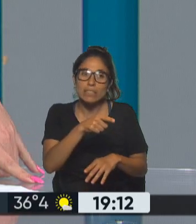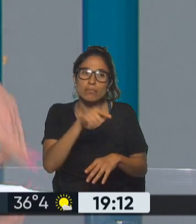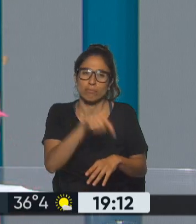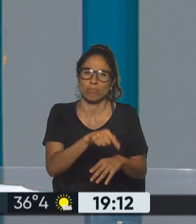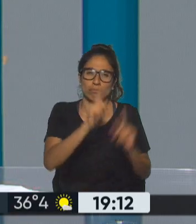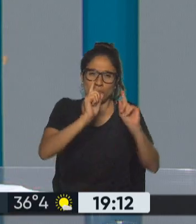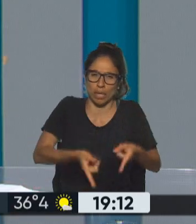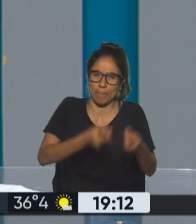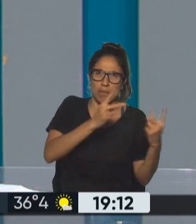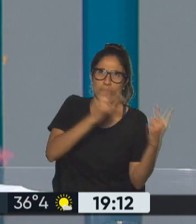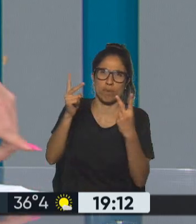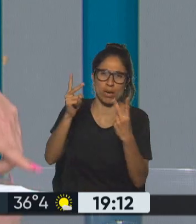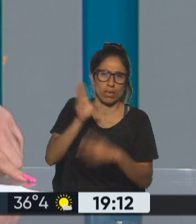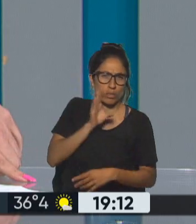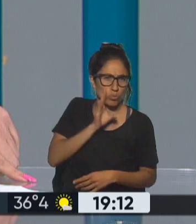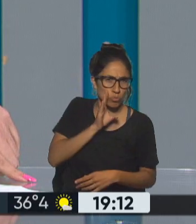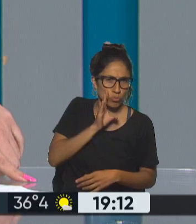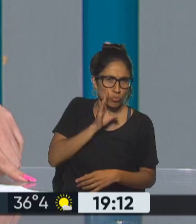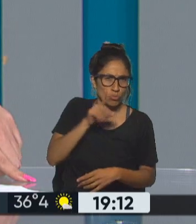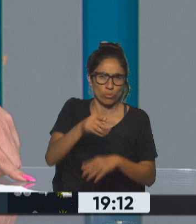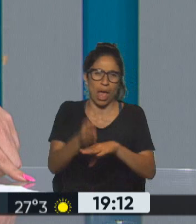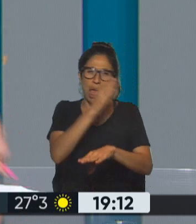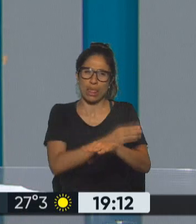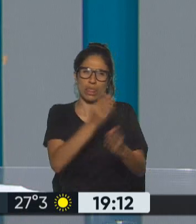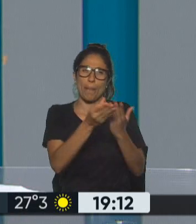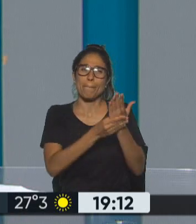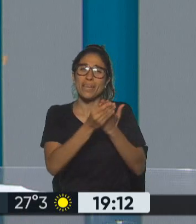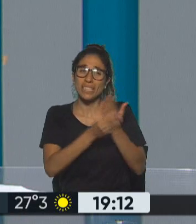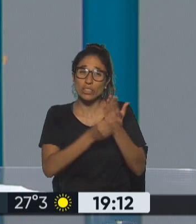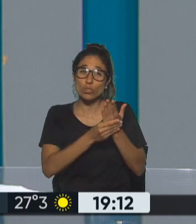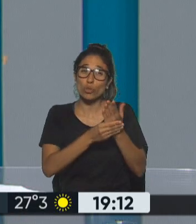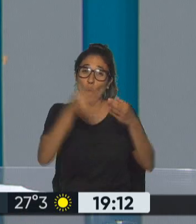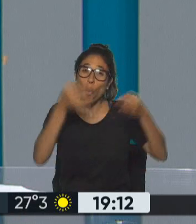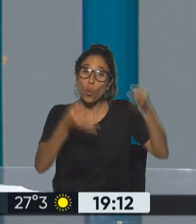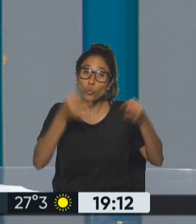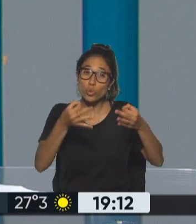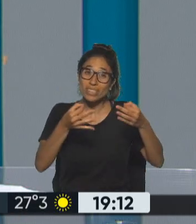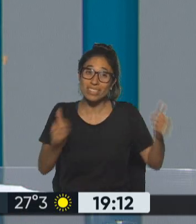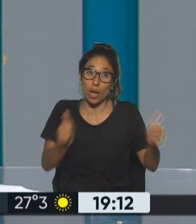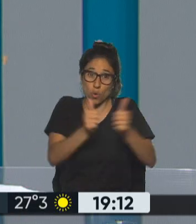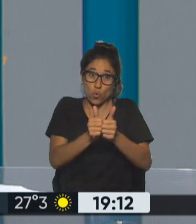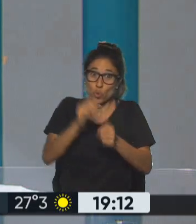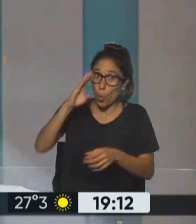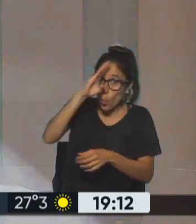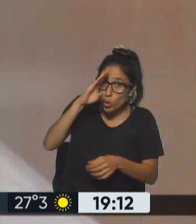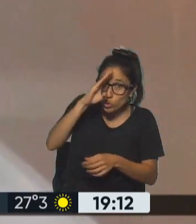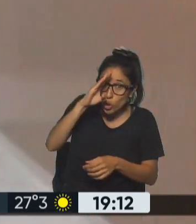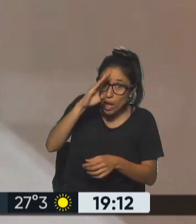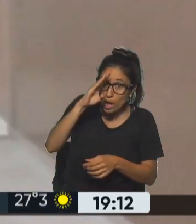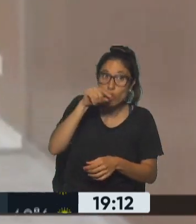también fue expulsado, él era ministro de justicia de Jair Bolsonaro y es uno de los personajes que en este momento está siendo